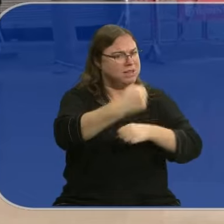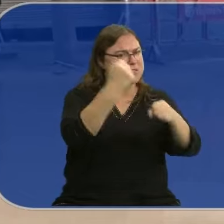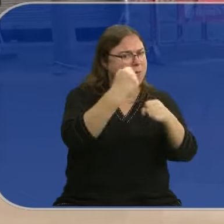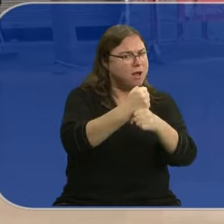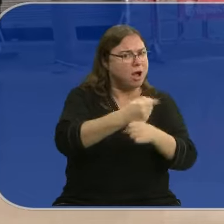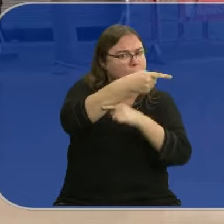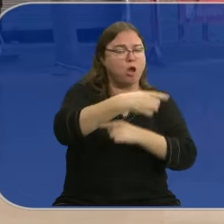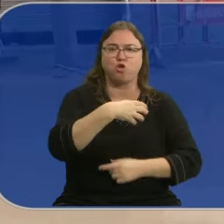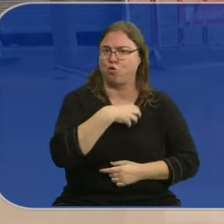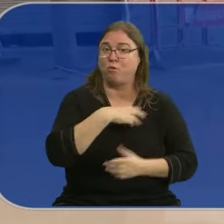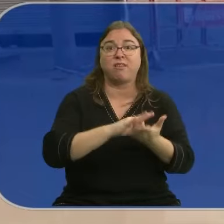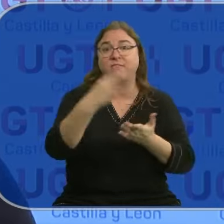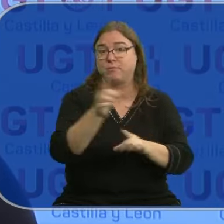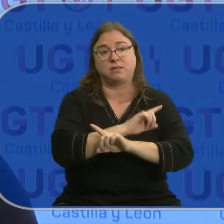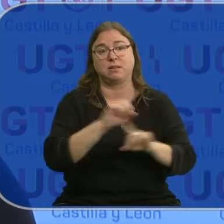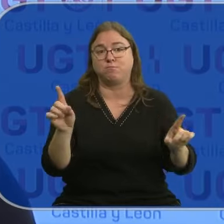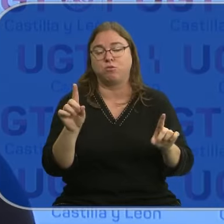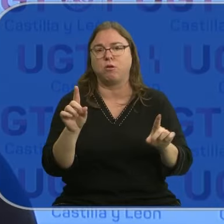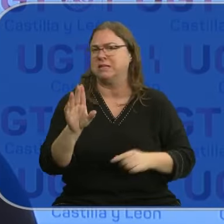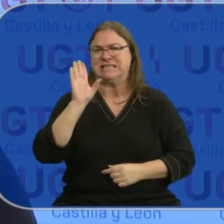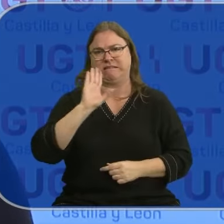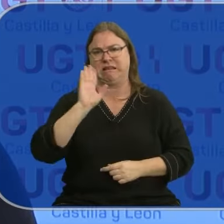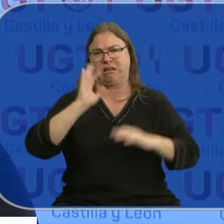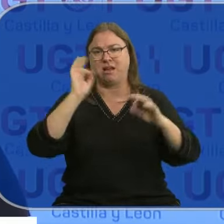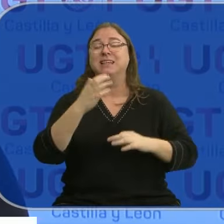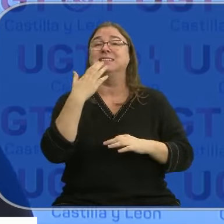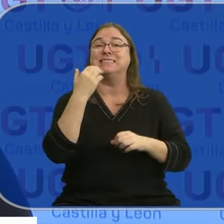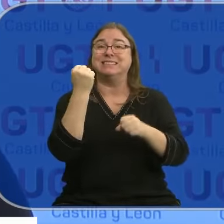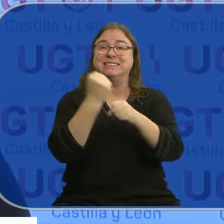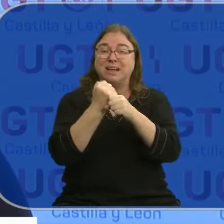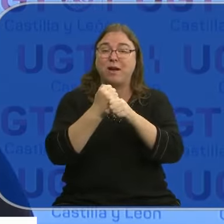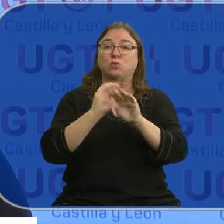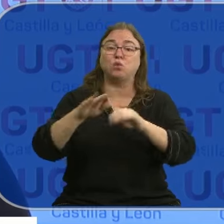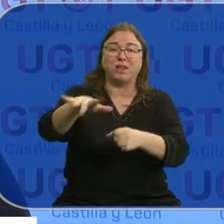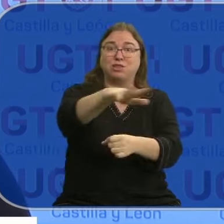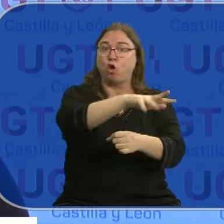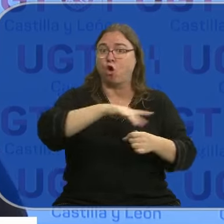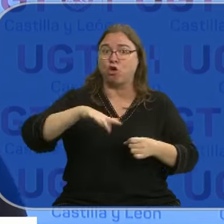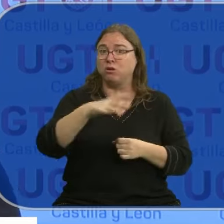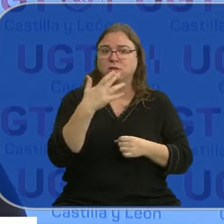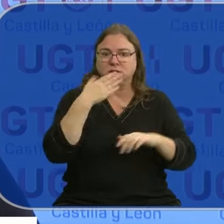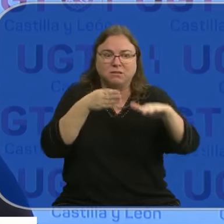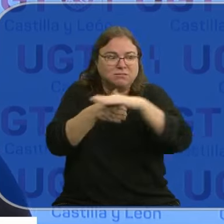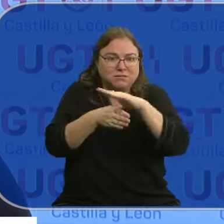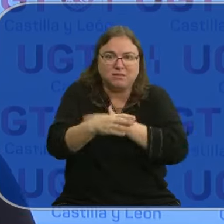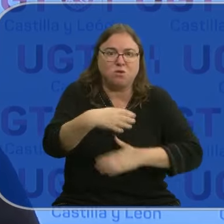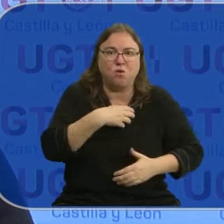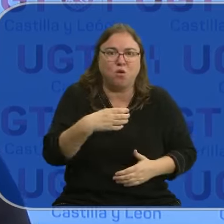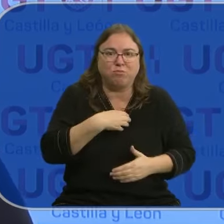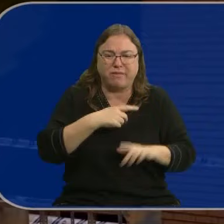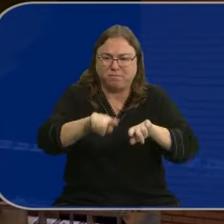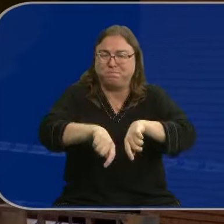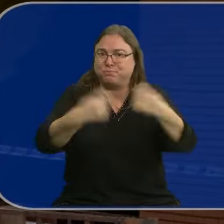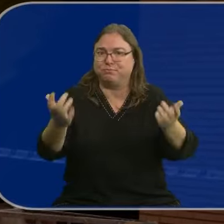de trabajo ni tampoco despedirlos. Es totalmente ilegal, sobre todo si la actividad o el entorno es totalmente inaccesible, es totalmente